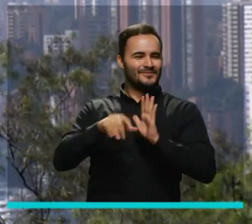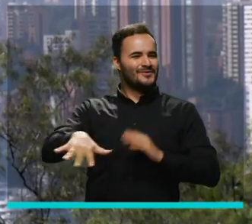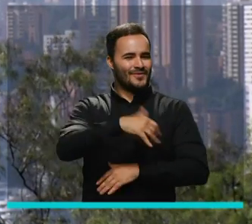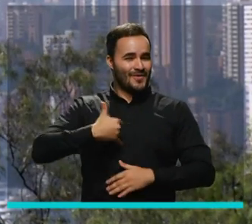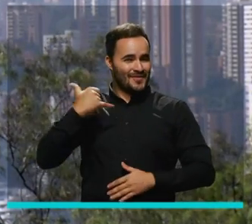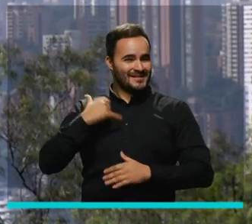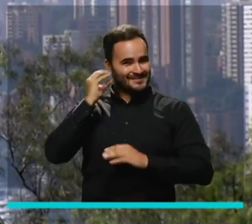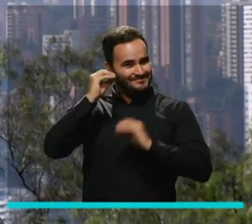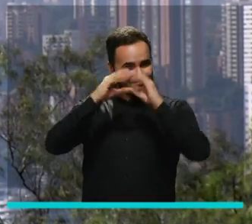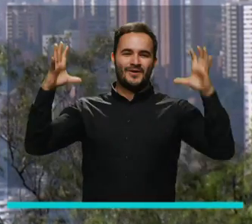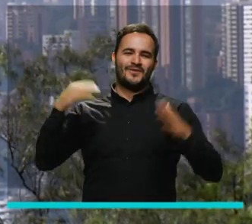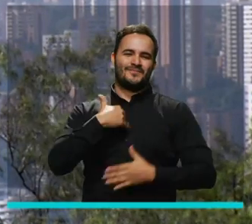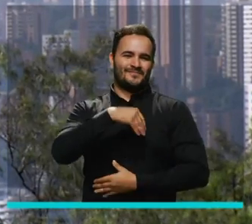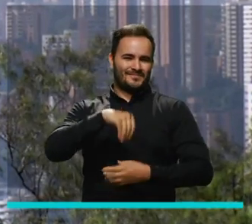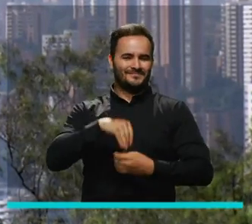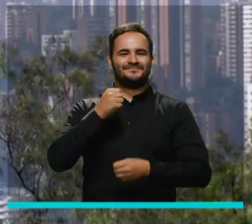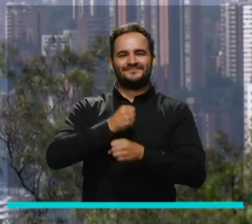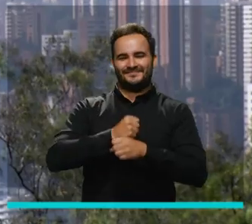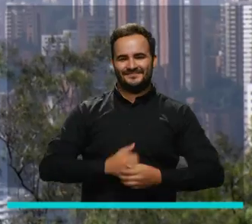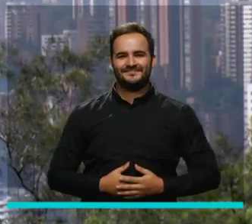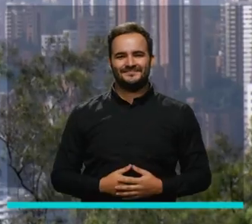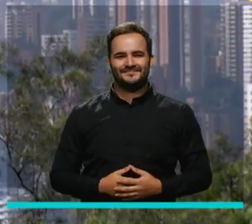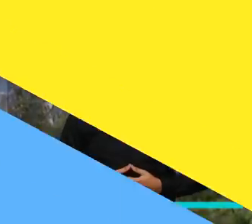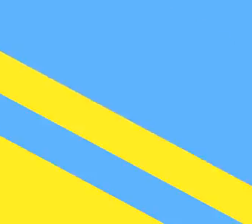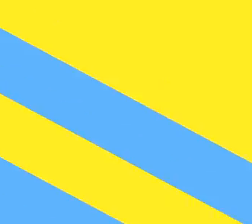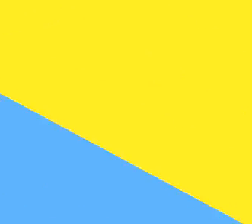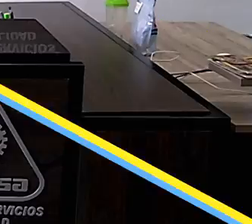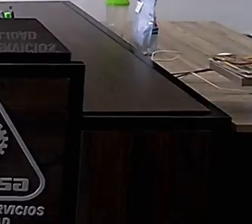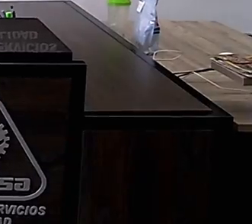en uno de los rostros jóvenes de nuestra Medellín Futuro.